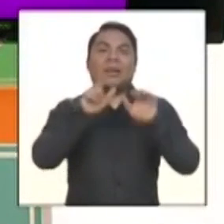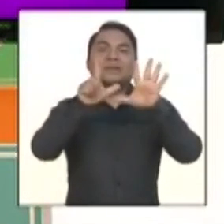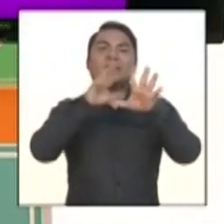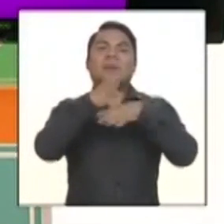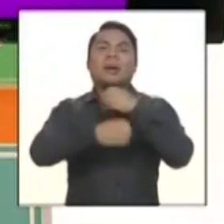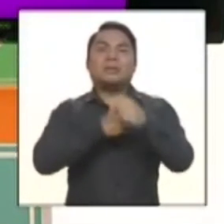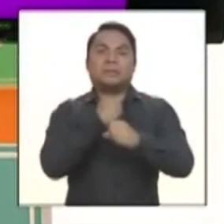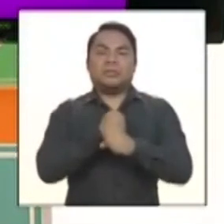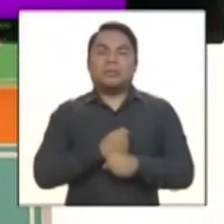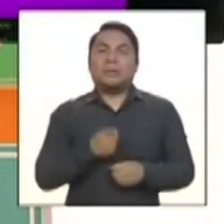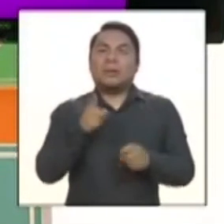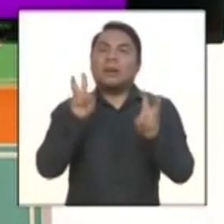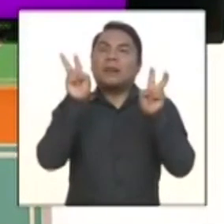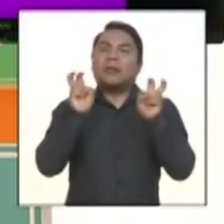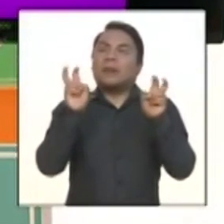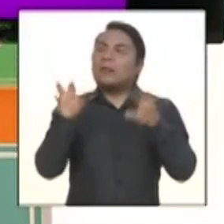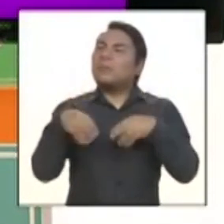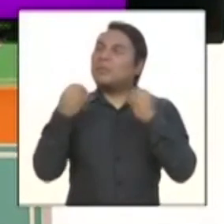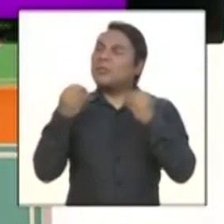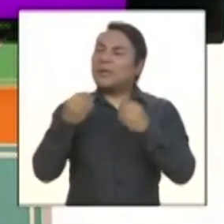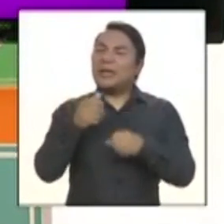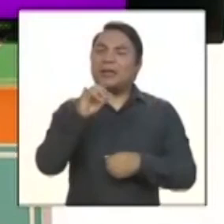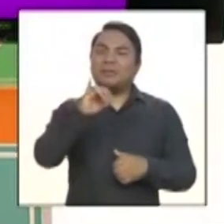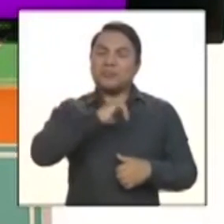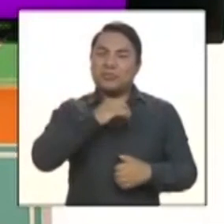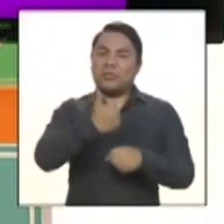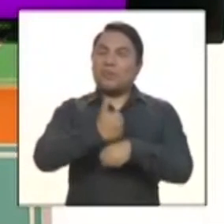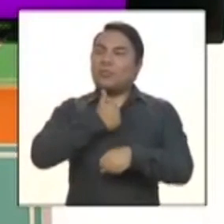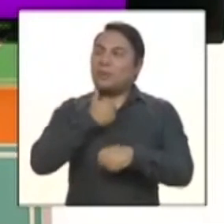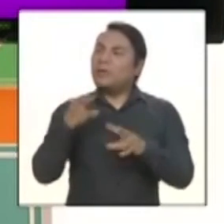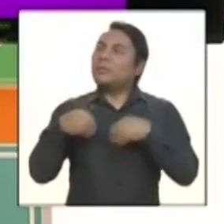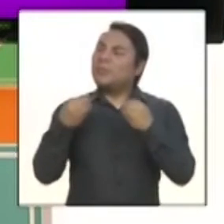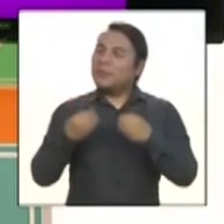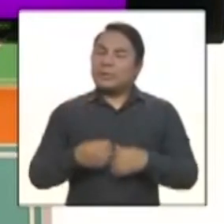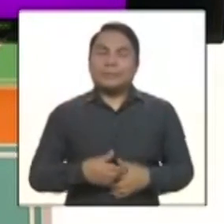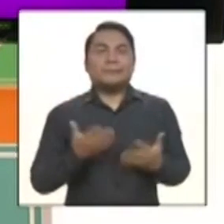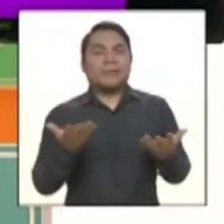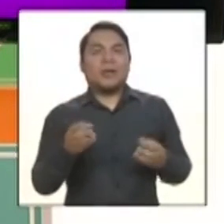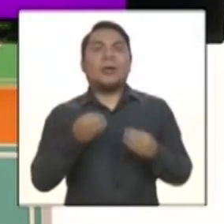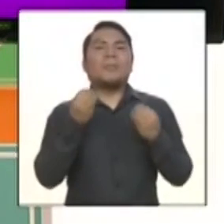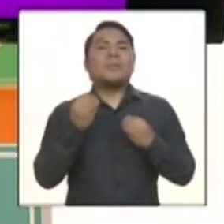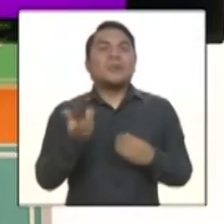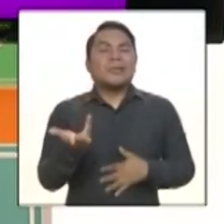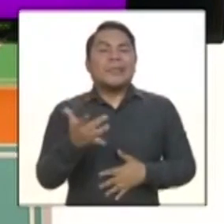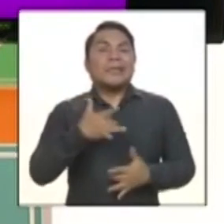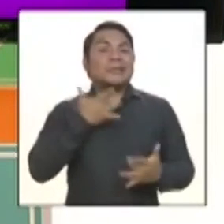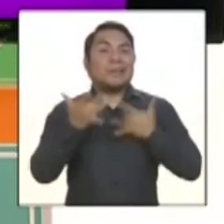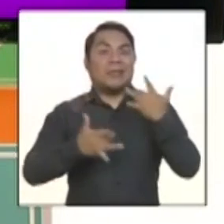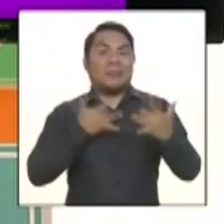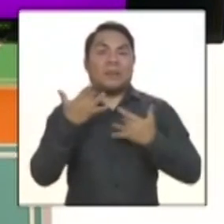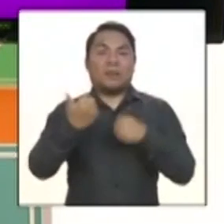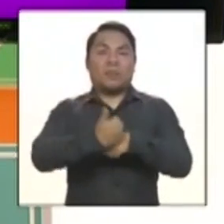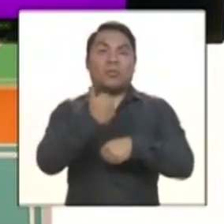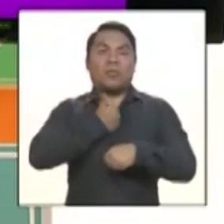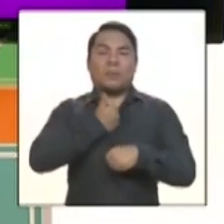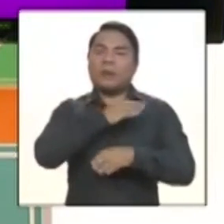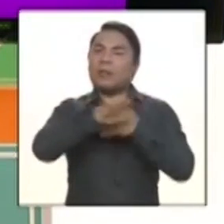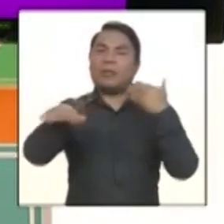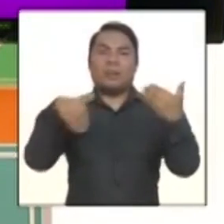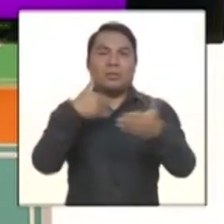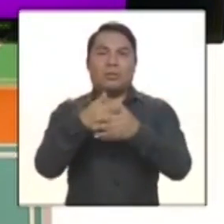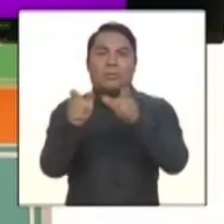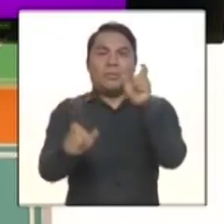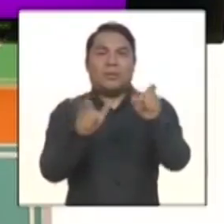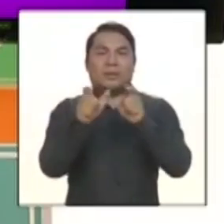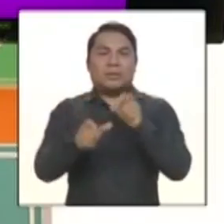Culpable? Esa es una pregunta interesante. Tú sabes que el sentimiento de culpa es muy inherente al ser humano. Desde pequeños nos